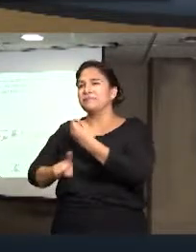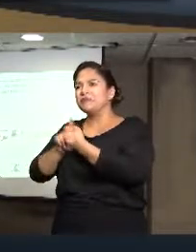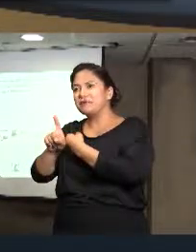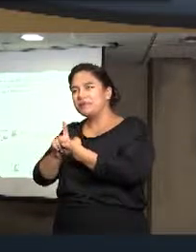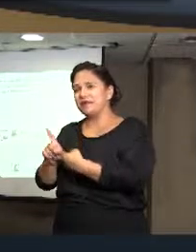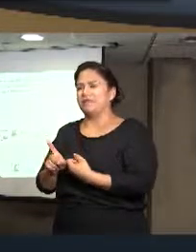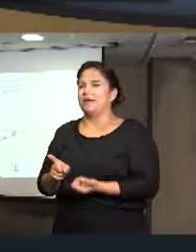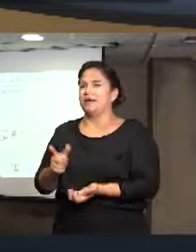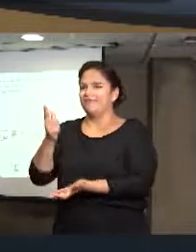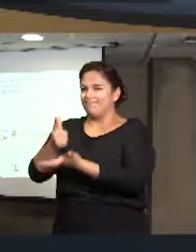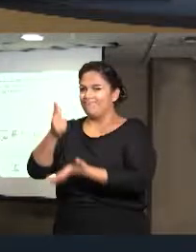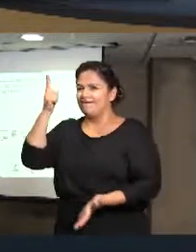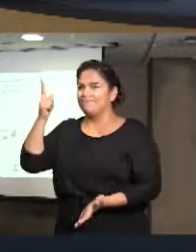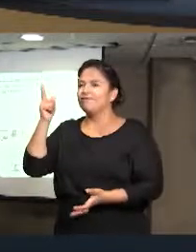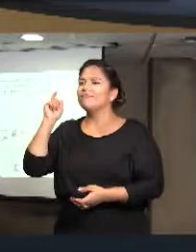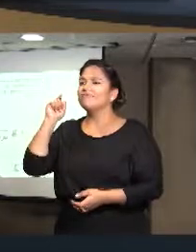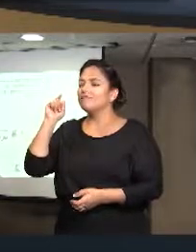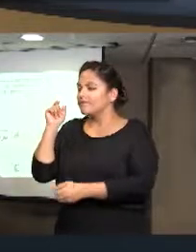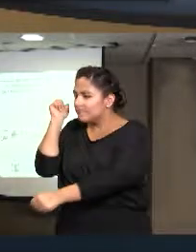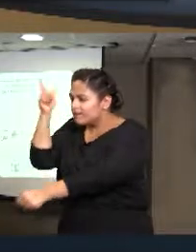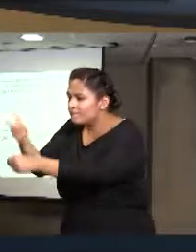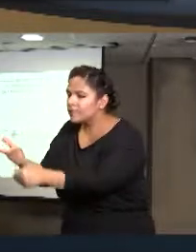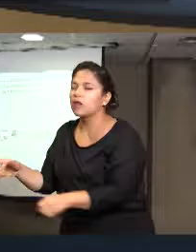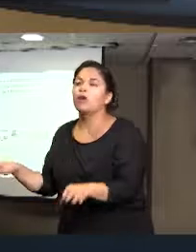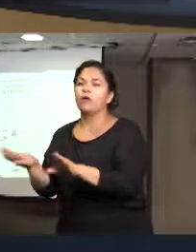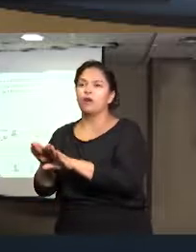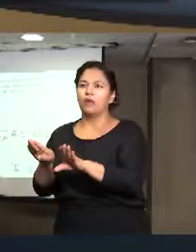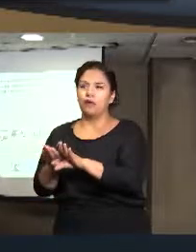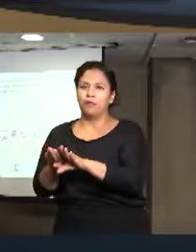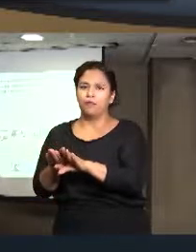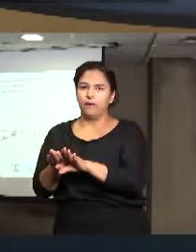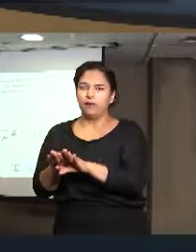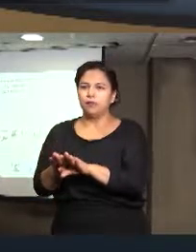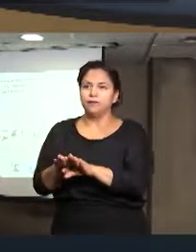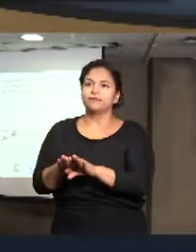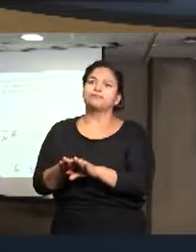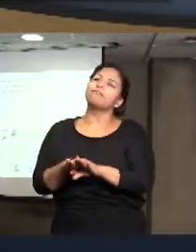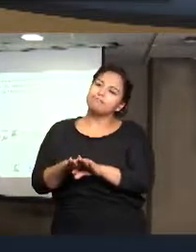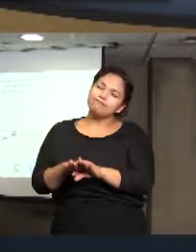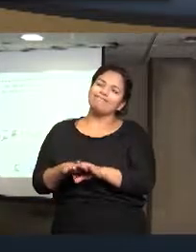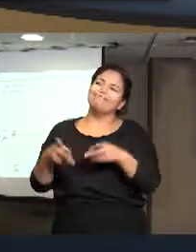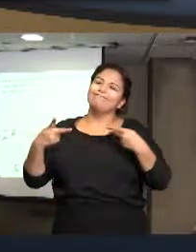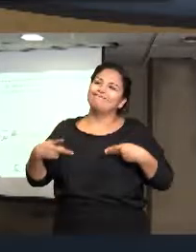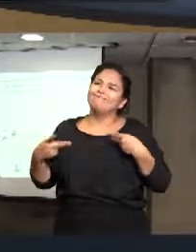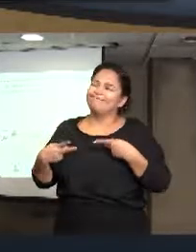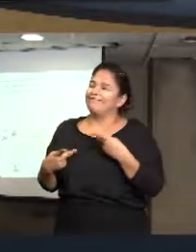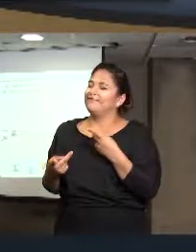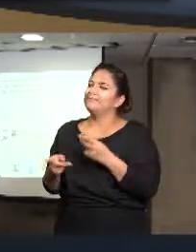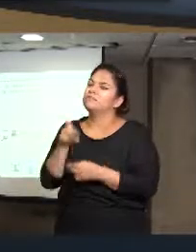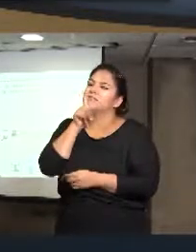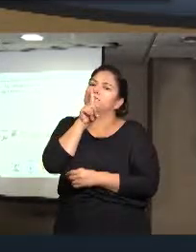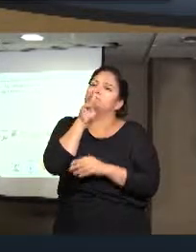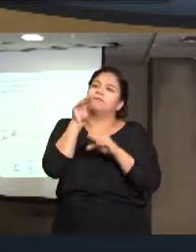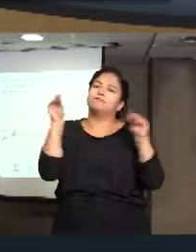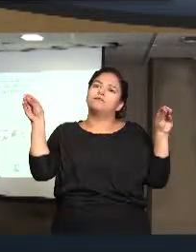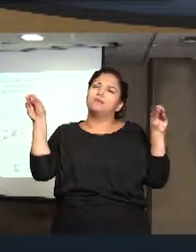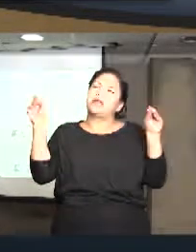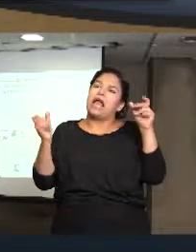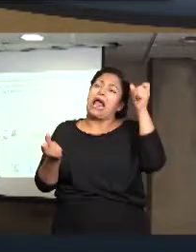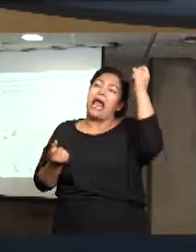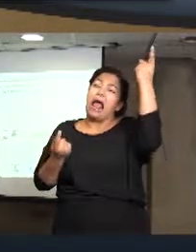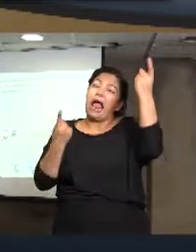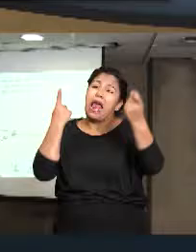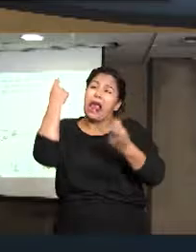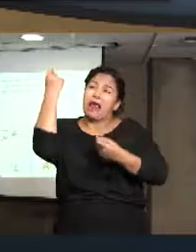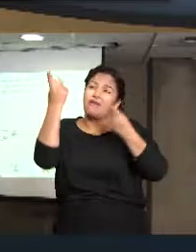diagnosticarlo tiene que ver con el asunto de que hay pocas denuncias o nulas denuncias, la mayoría tiene que